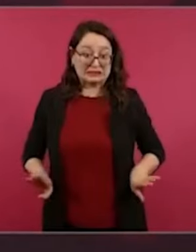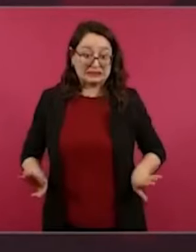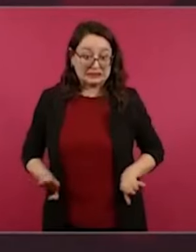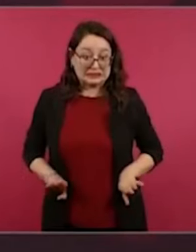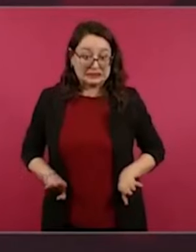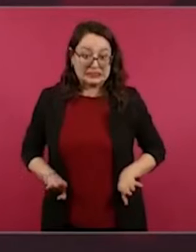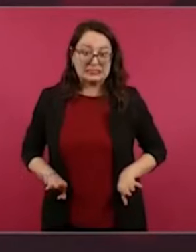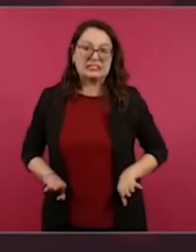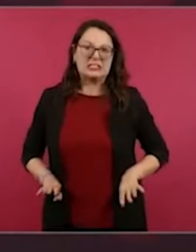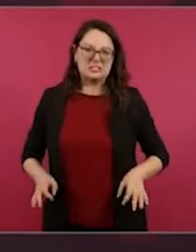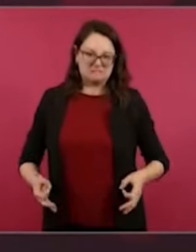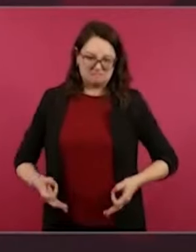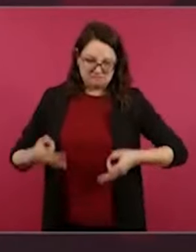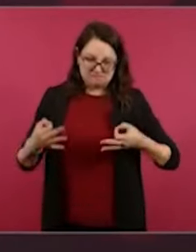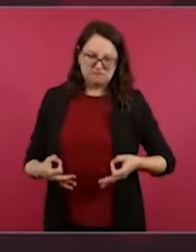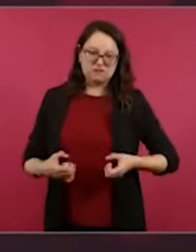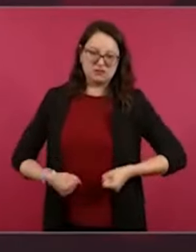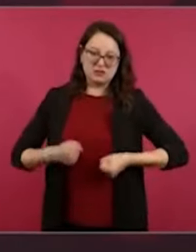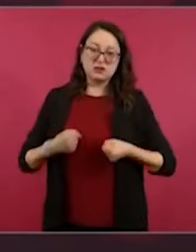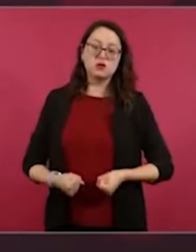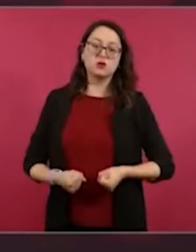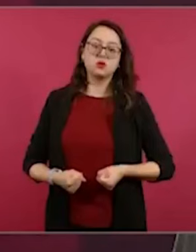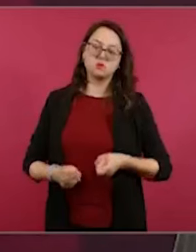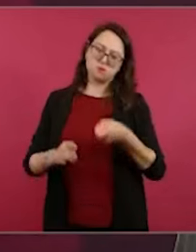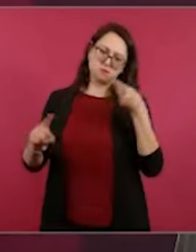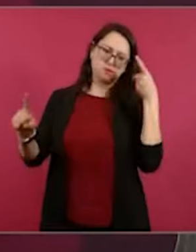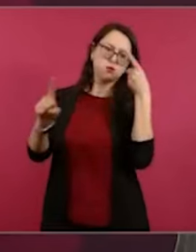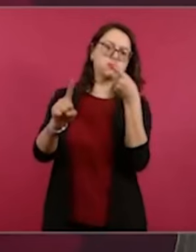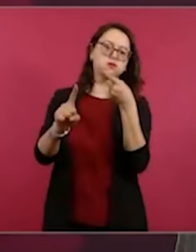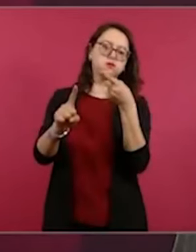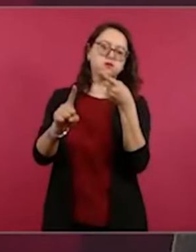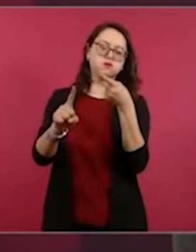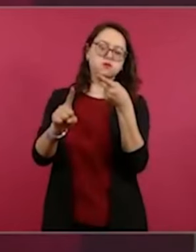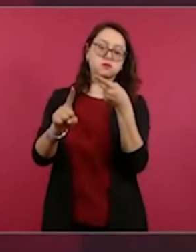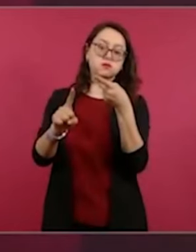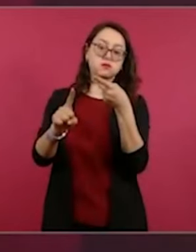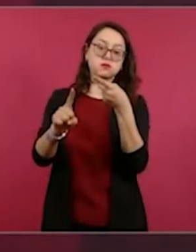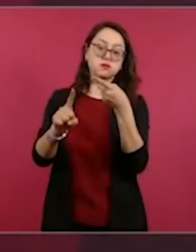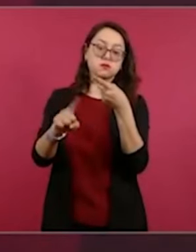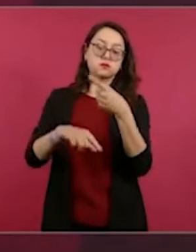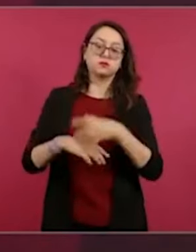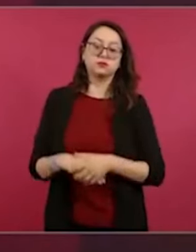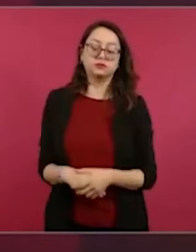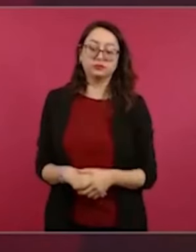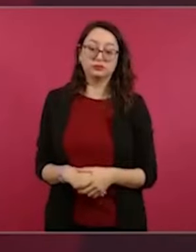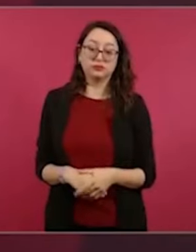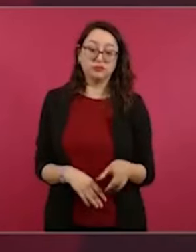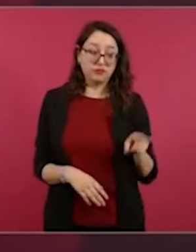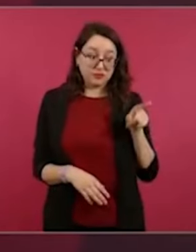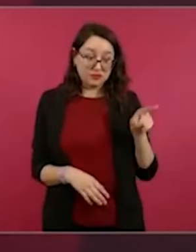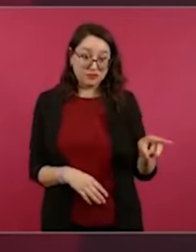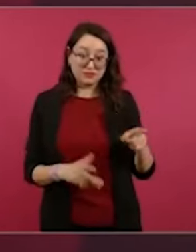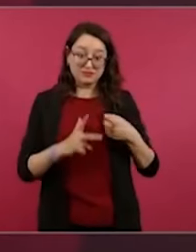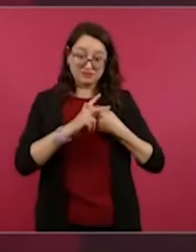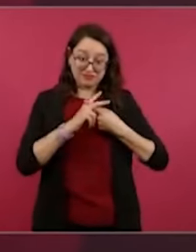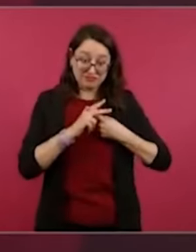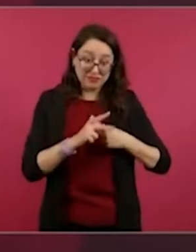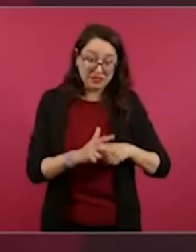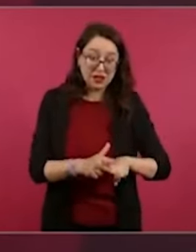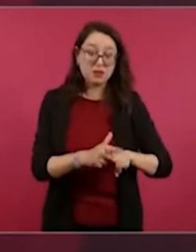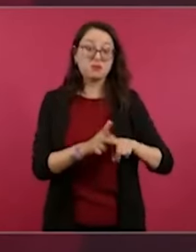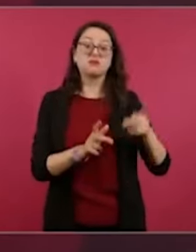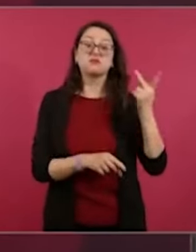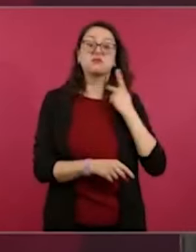que se formó en la lucha